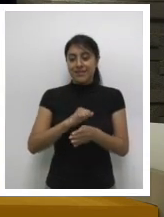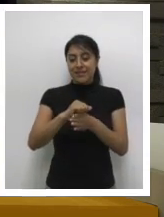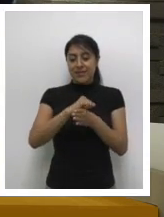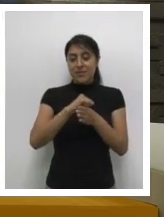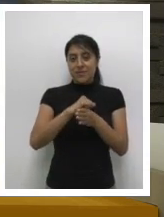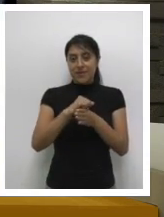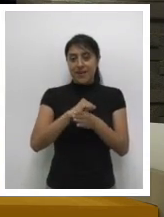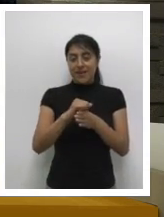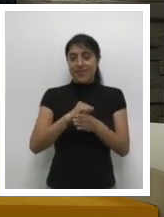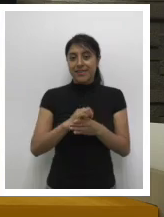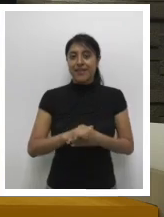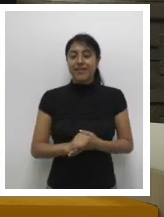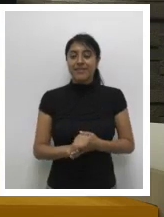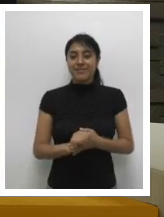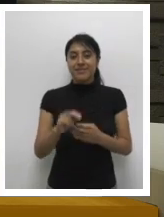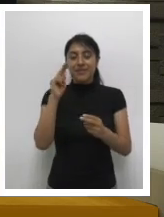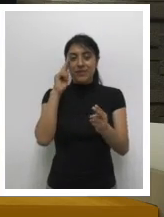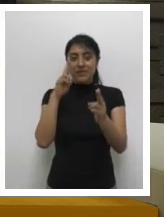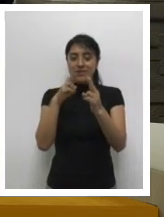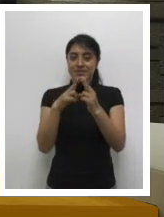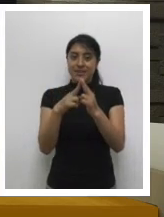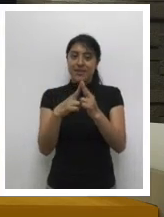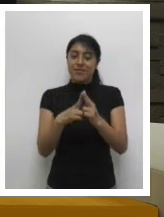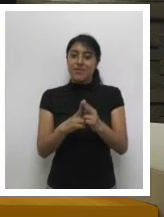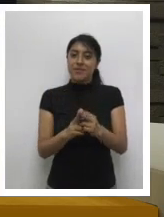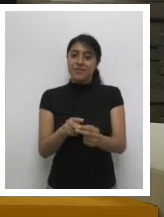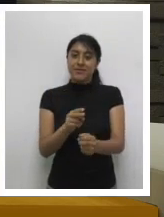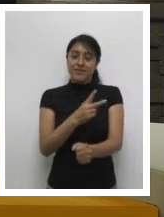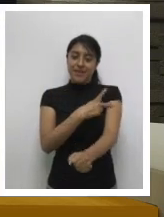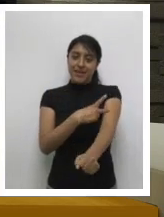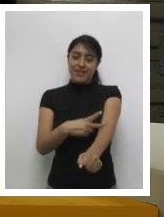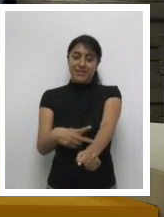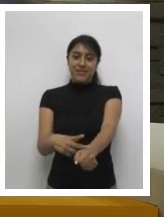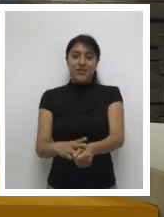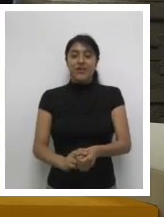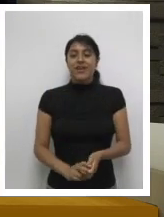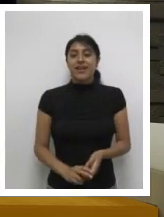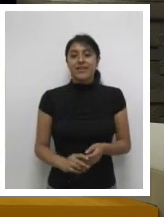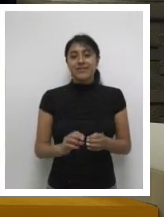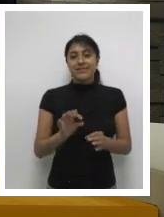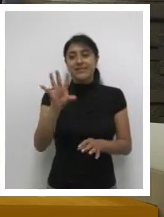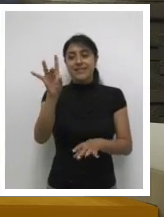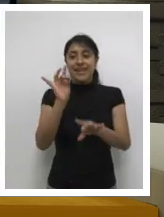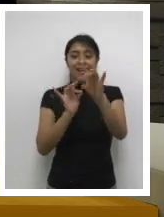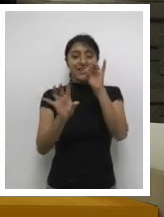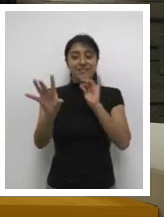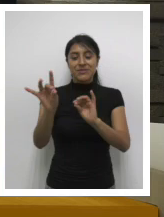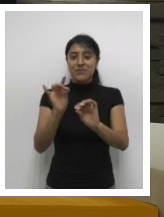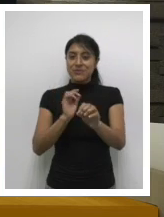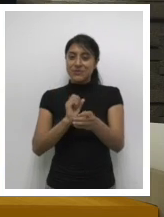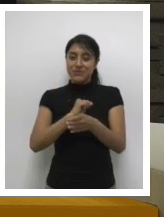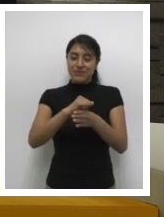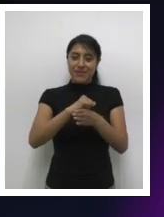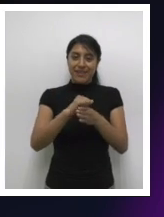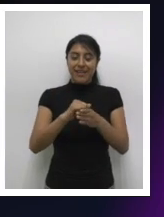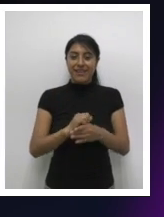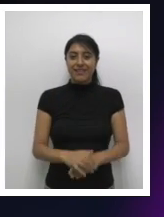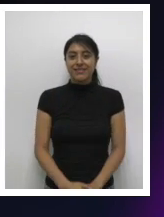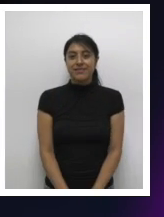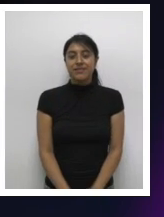realizar sus prácticas supervisadas. Conozcamos a continuación detalles de su expectativa y el aprendizaje que se llevarán.